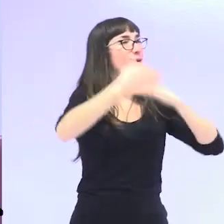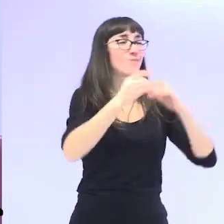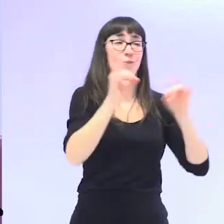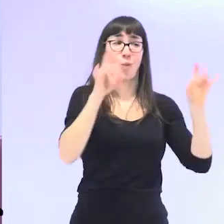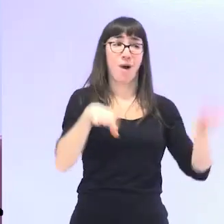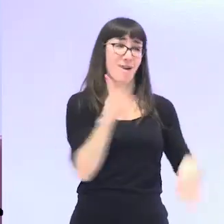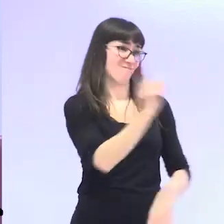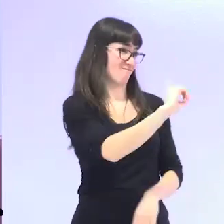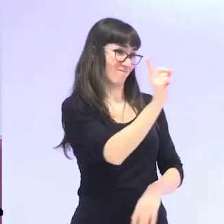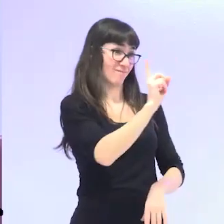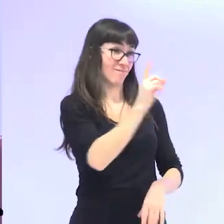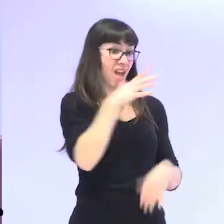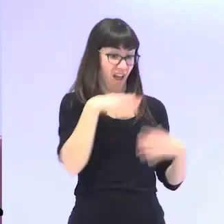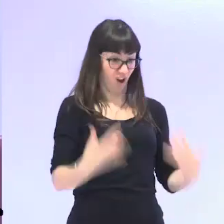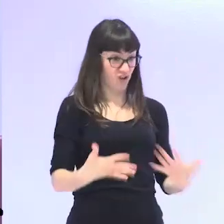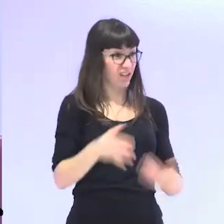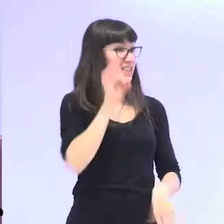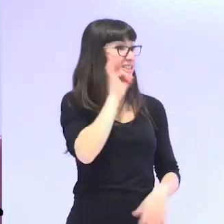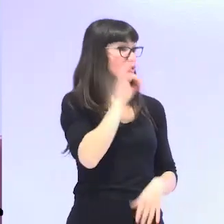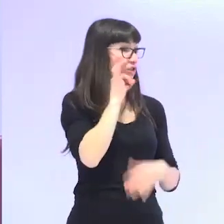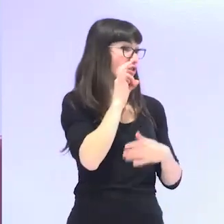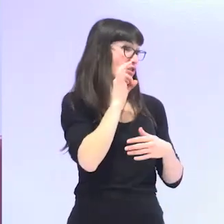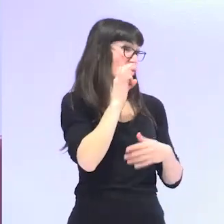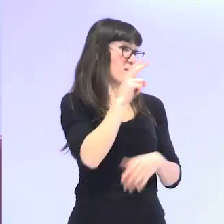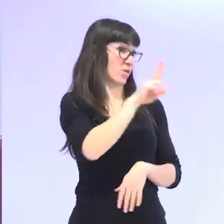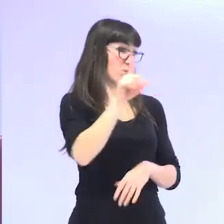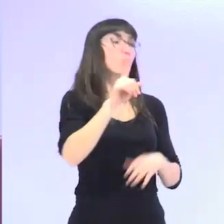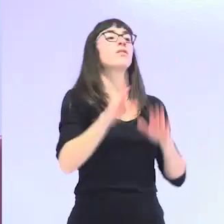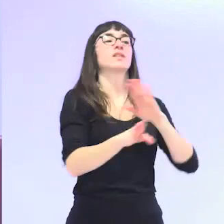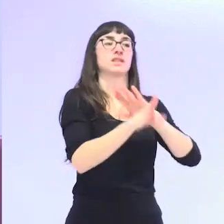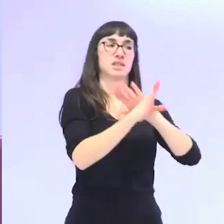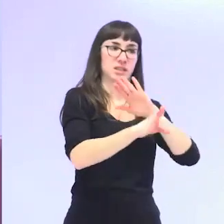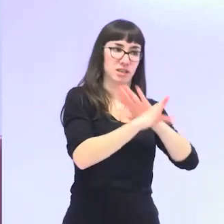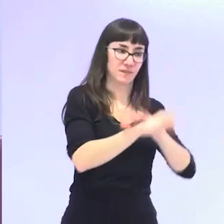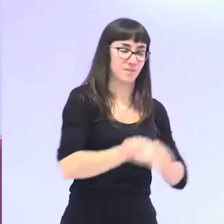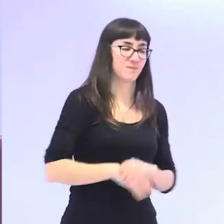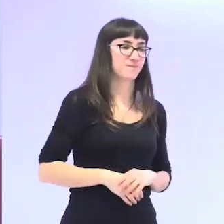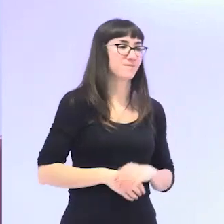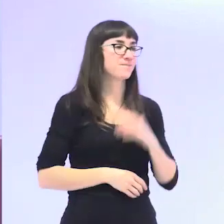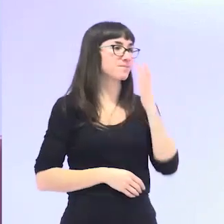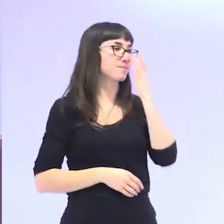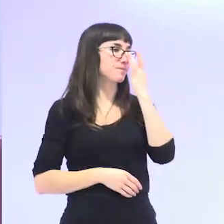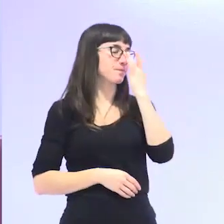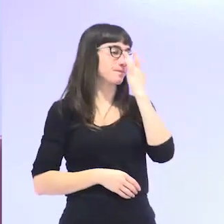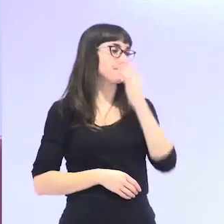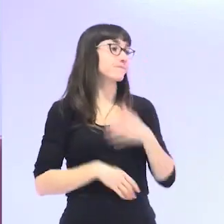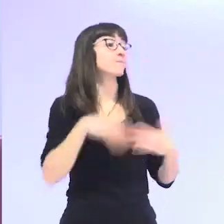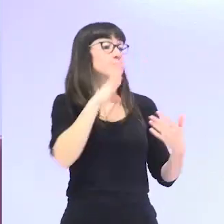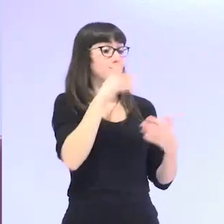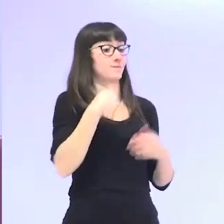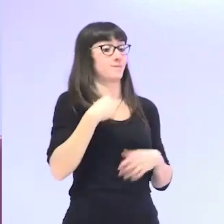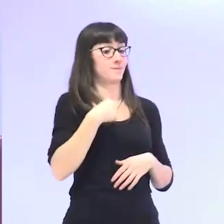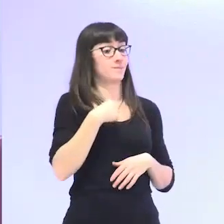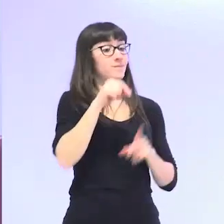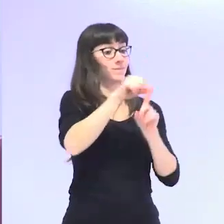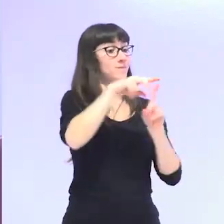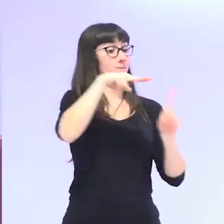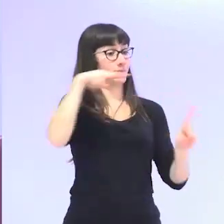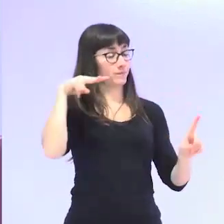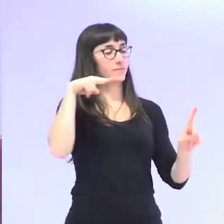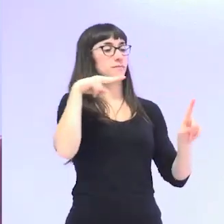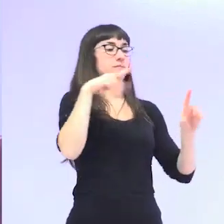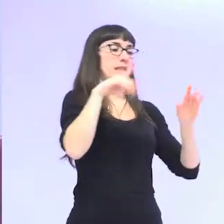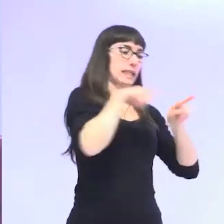y eso sigue siendo todavía una realidad. Y entonces, a partir de esta visión crítica de curso vital y